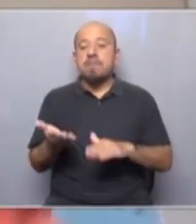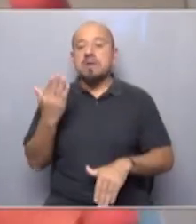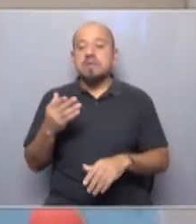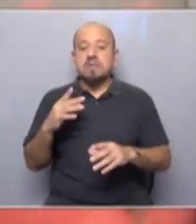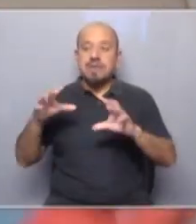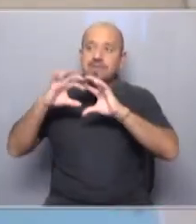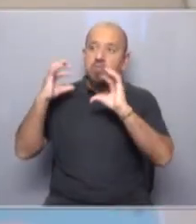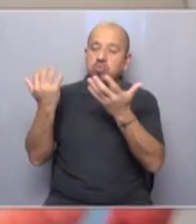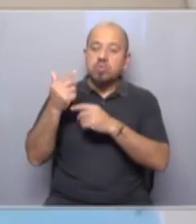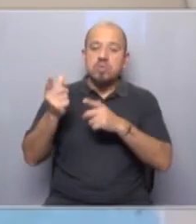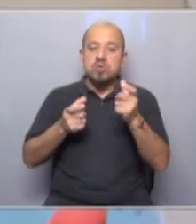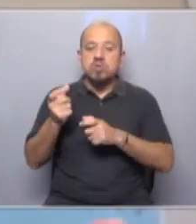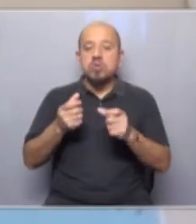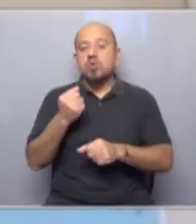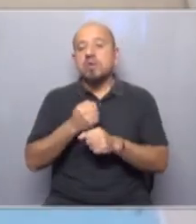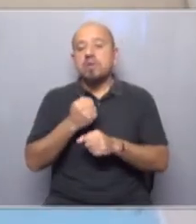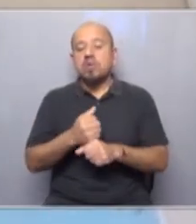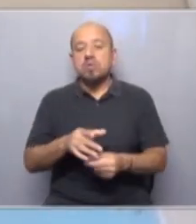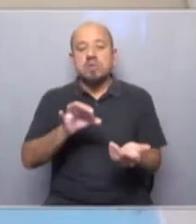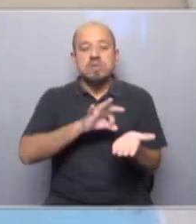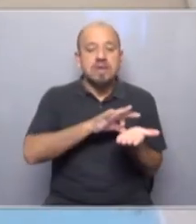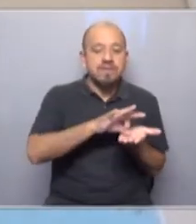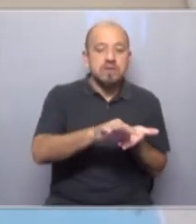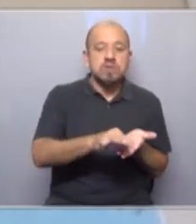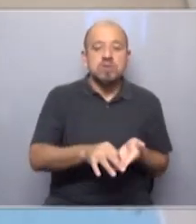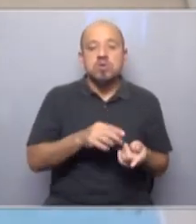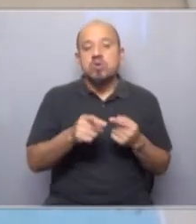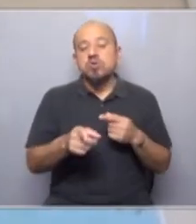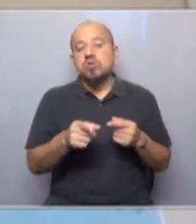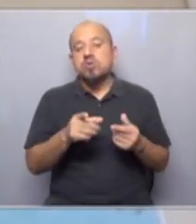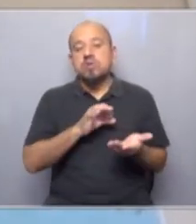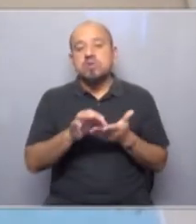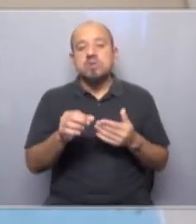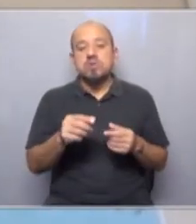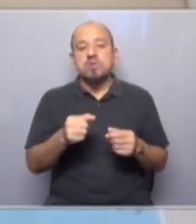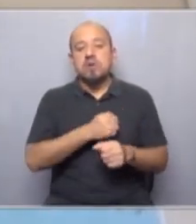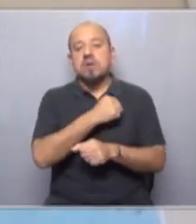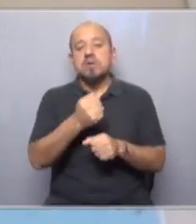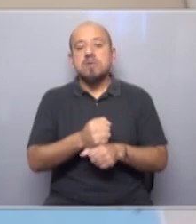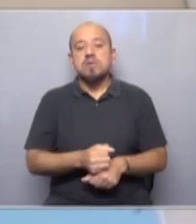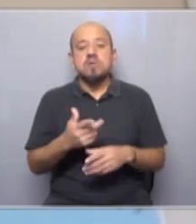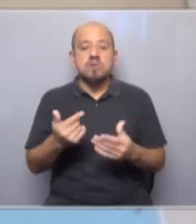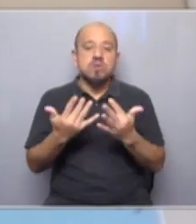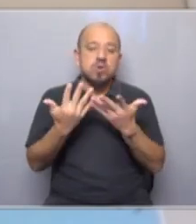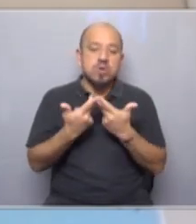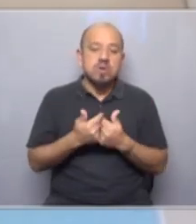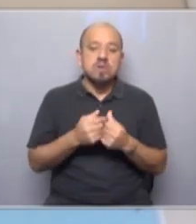la humanidad trabaja en el sector de servicios. Y ha sido hasta la fecha más difícil organizar en el sector de servicios